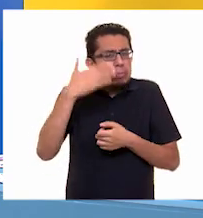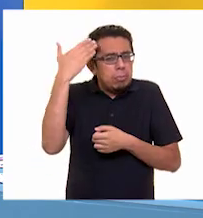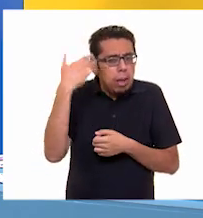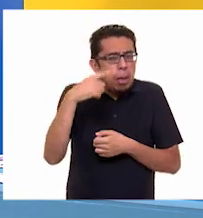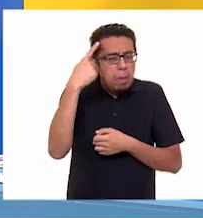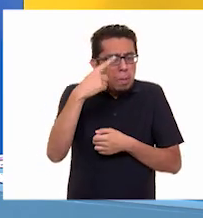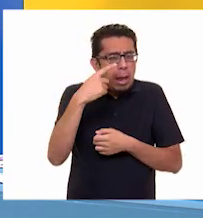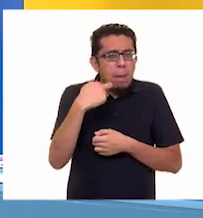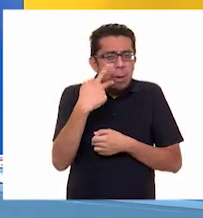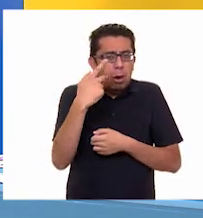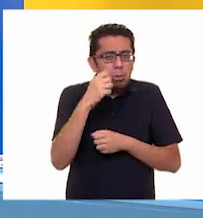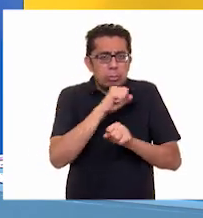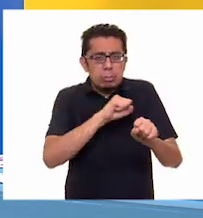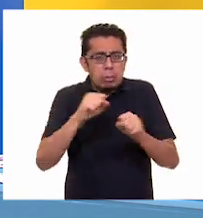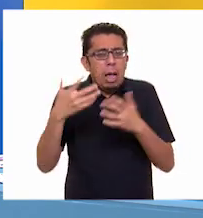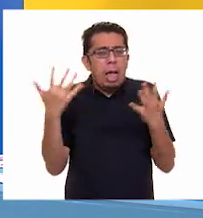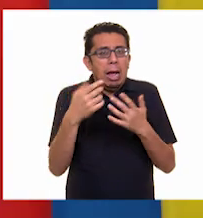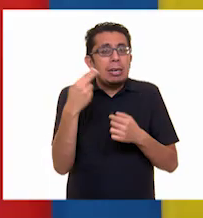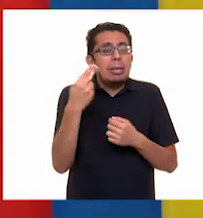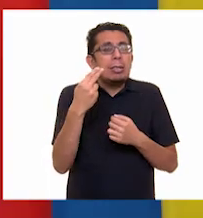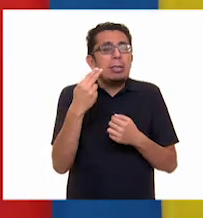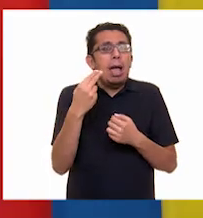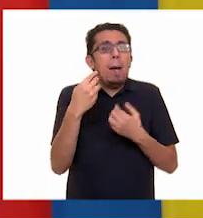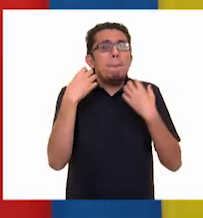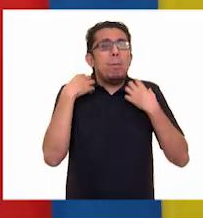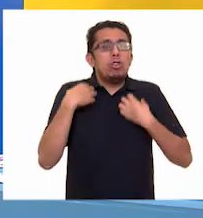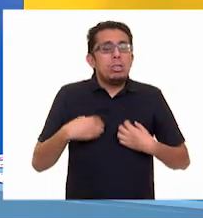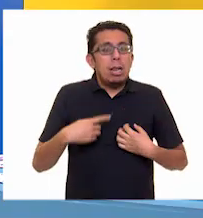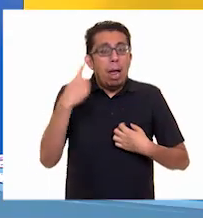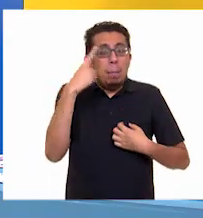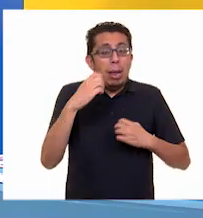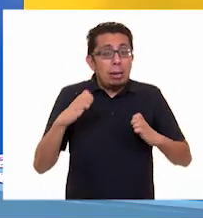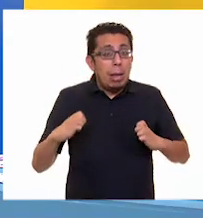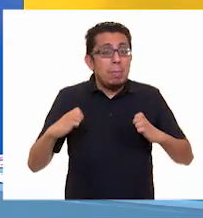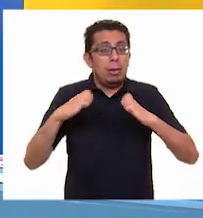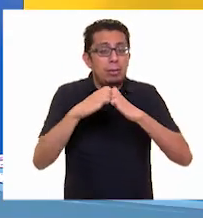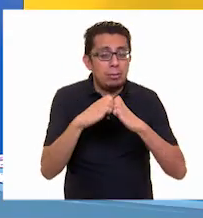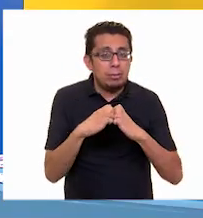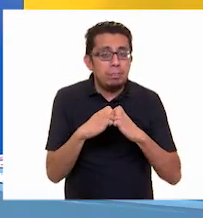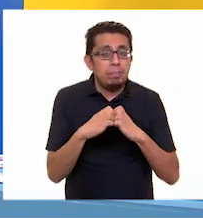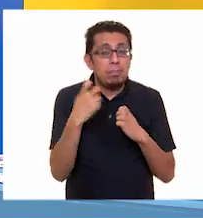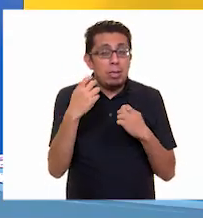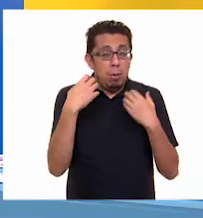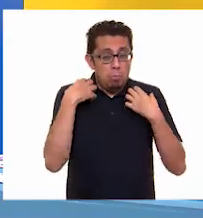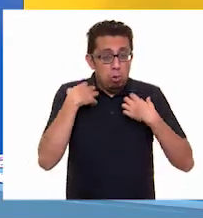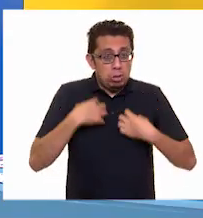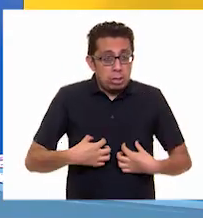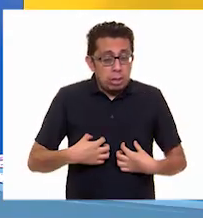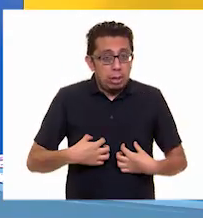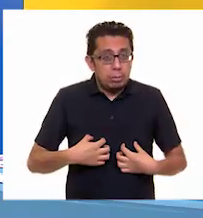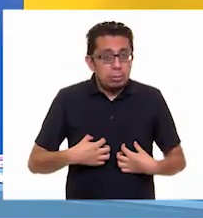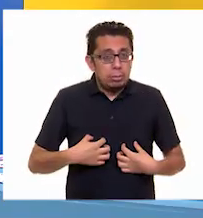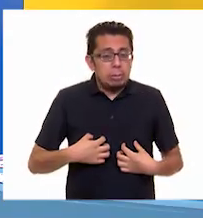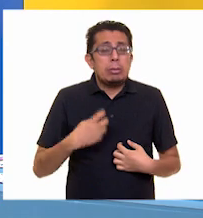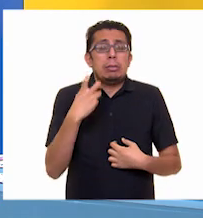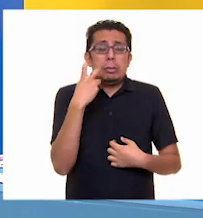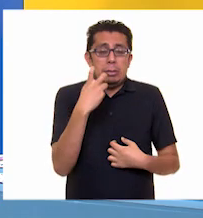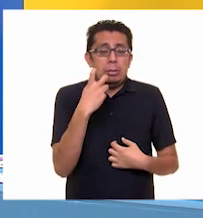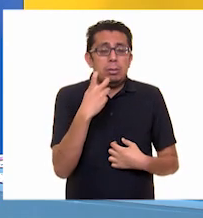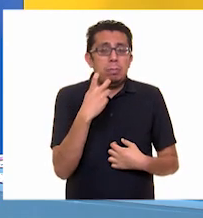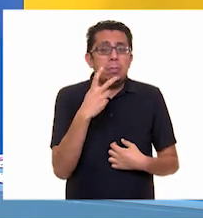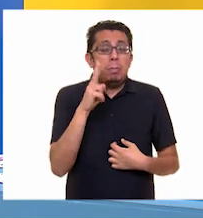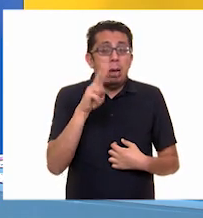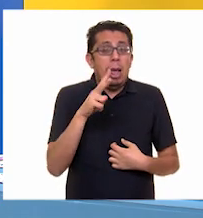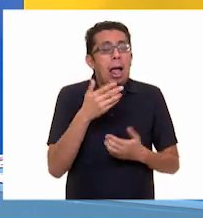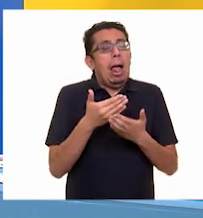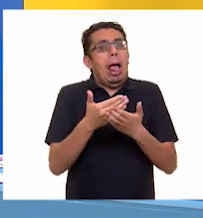también se requiere una mochila de emergencia. Entonces, por lo que hemos visto, la mochila de emergencia también es un elemento que se debe